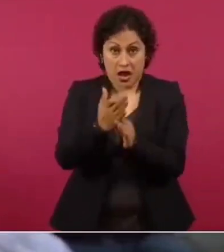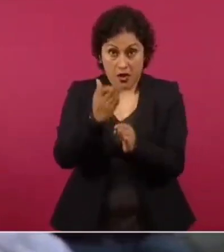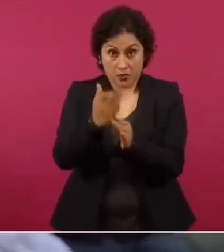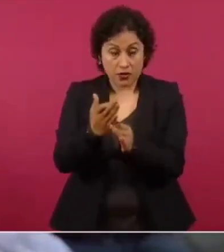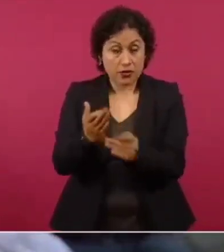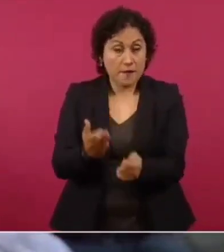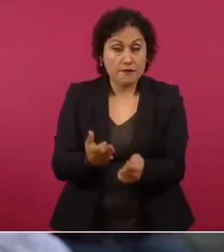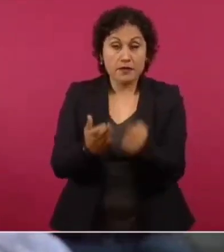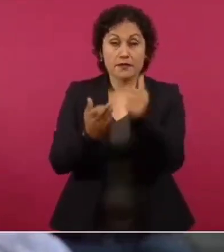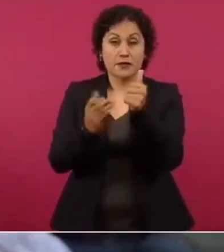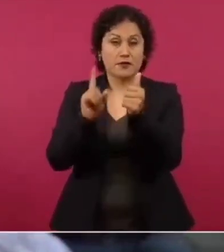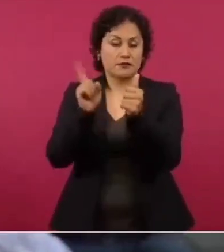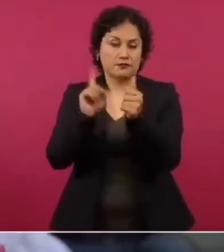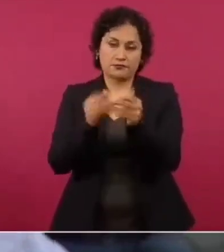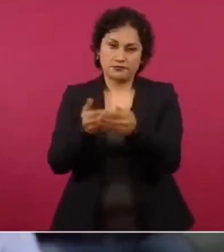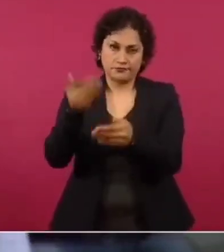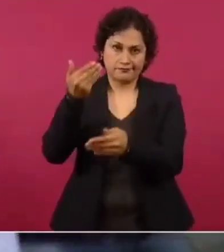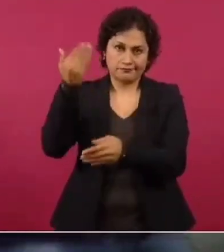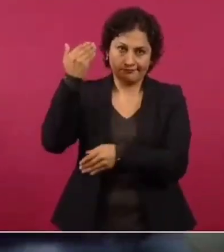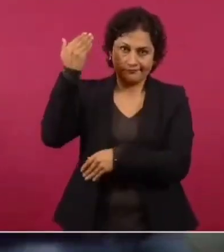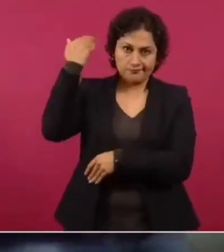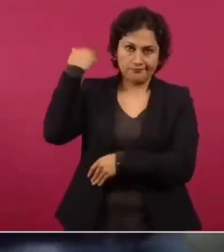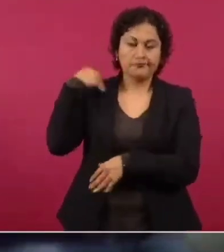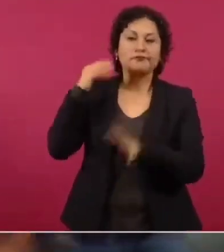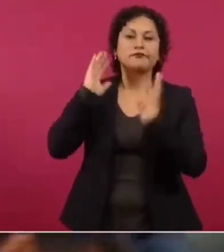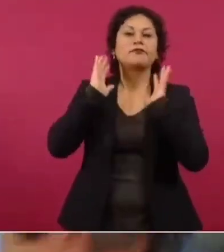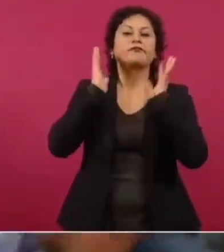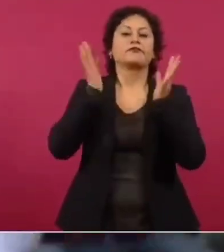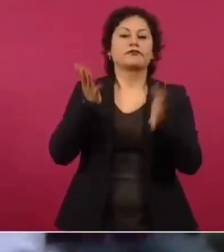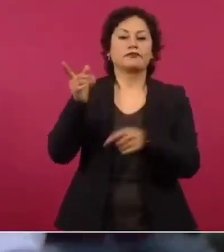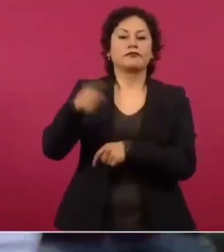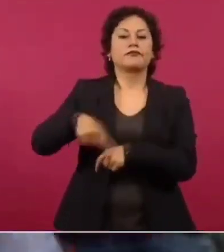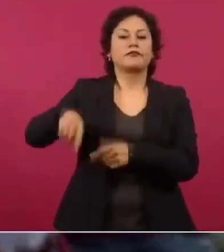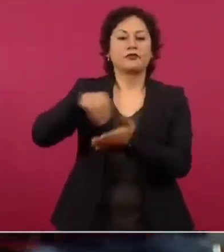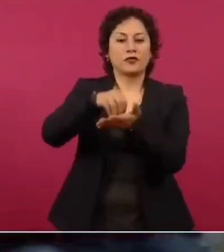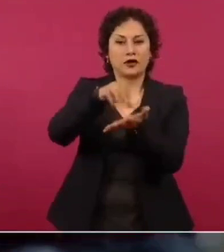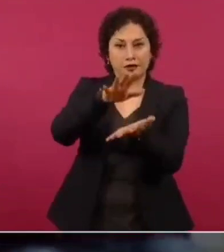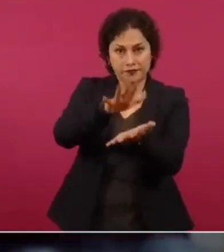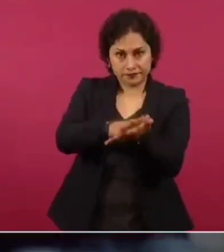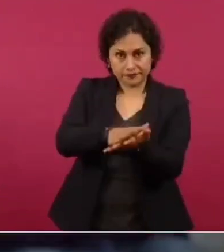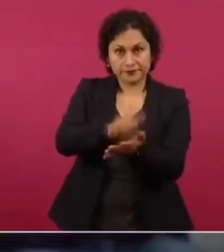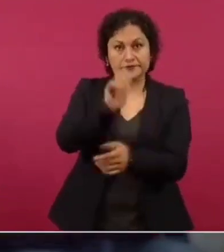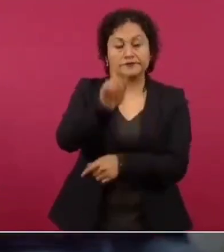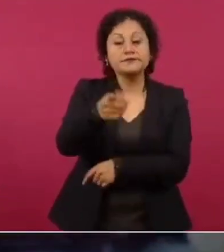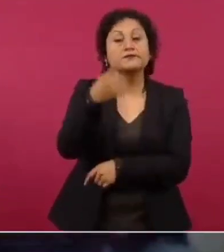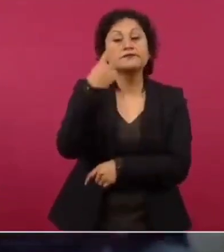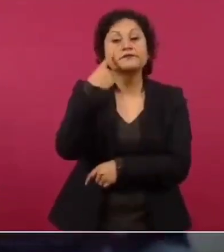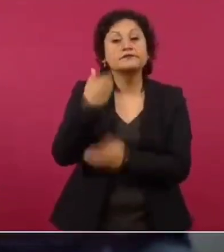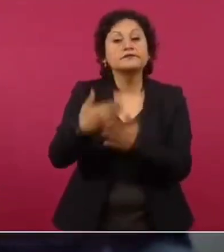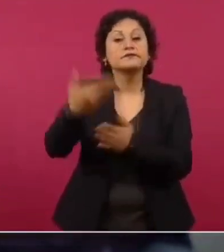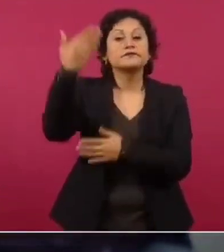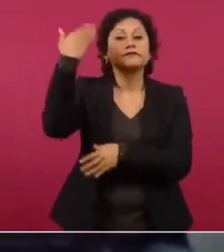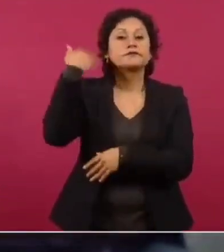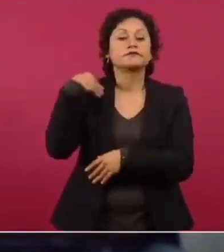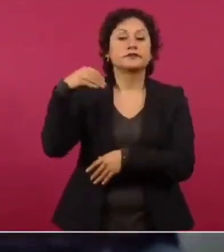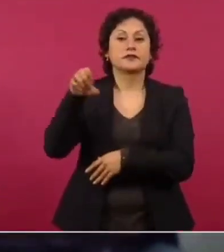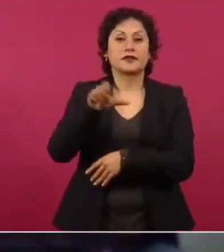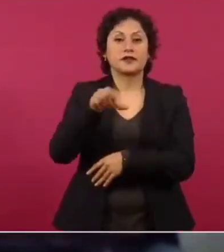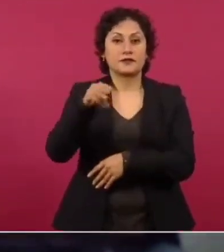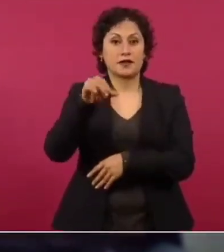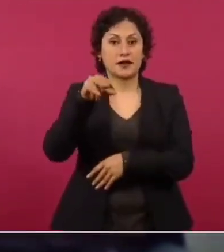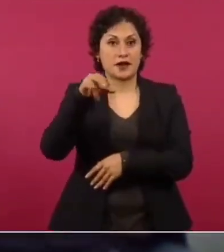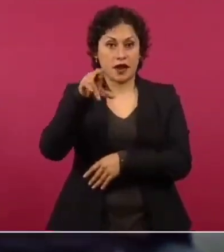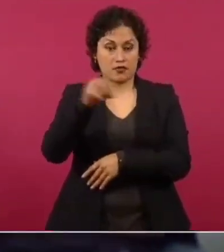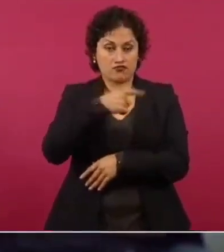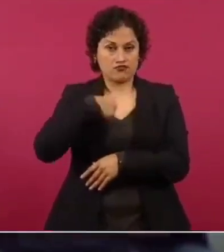esta competencia, que el proceso lo ha abordado y lo ha documentado. De hecho, un antecedente que ha manejado el semanario tiene que ver